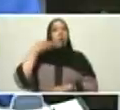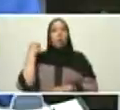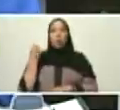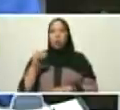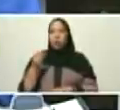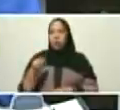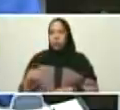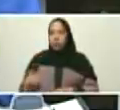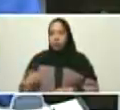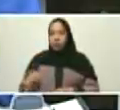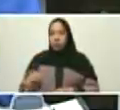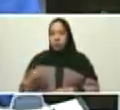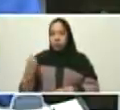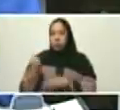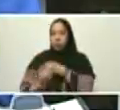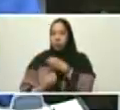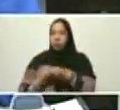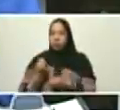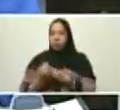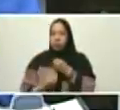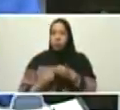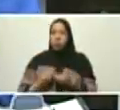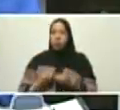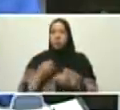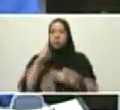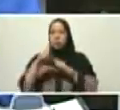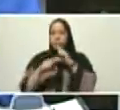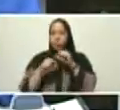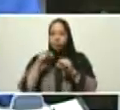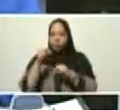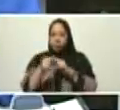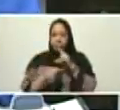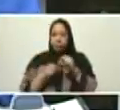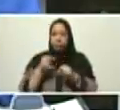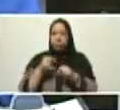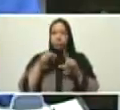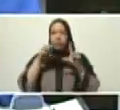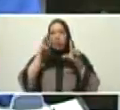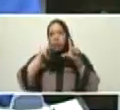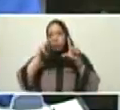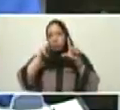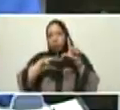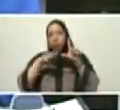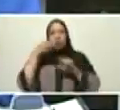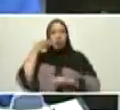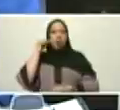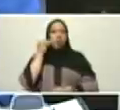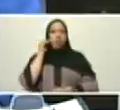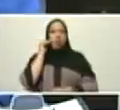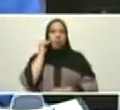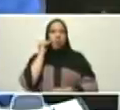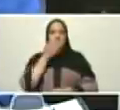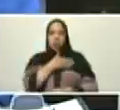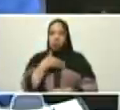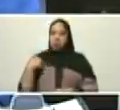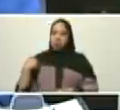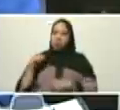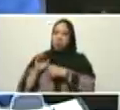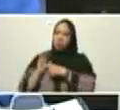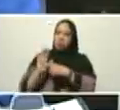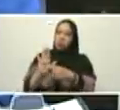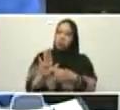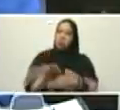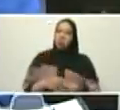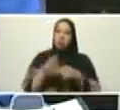de las redes sociales de Venezuela y quiero presentárselo para que ustedes vean